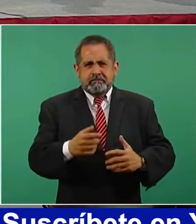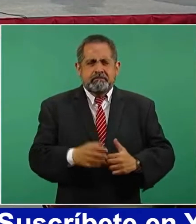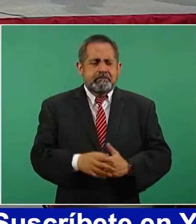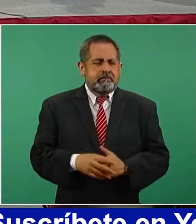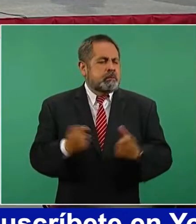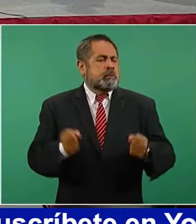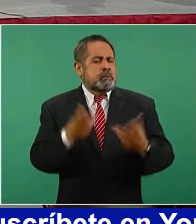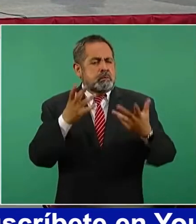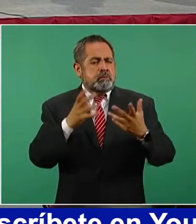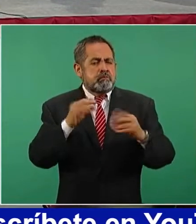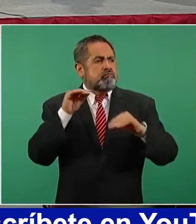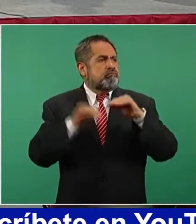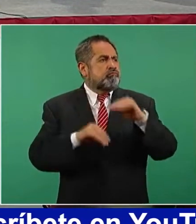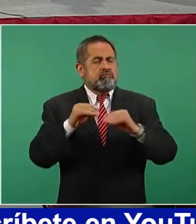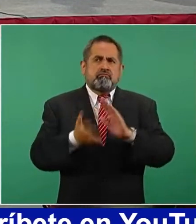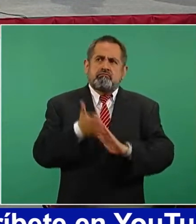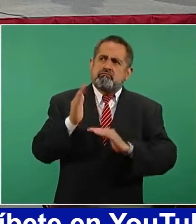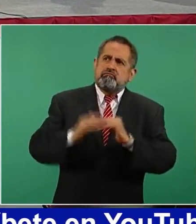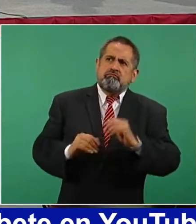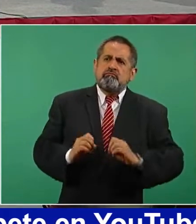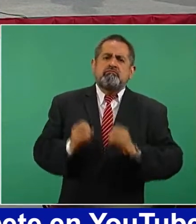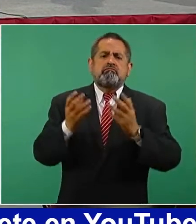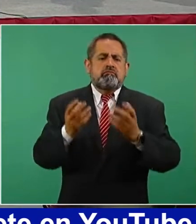¿Cuántos cuarteles construyó?